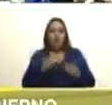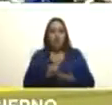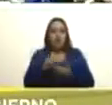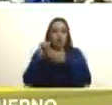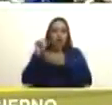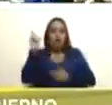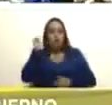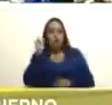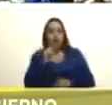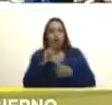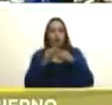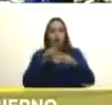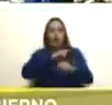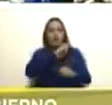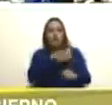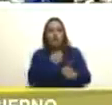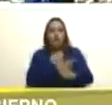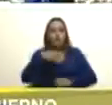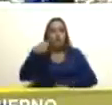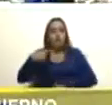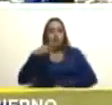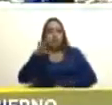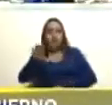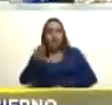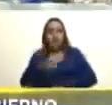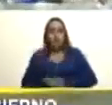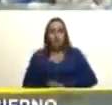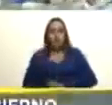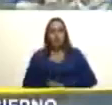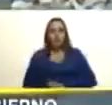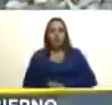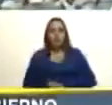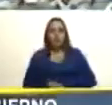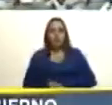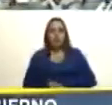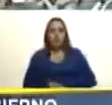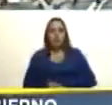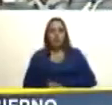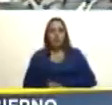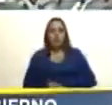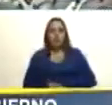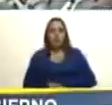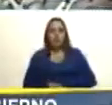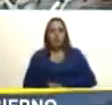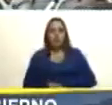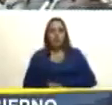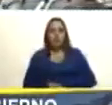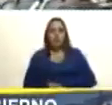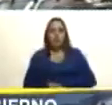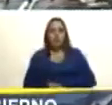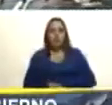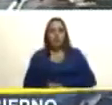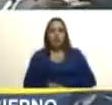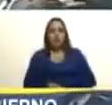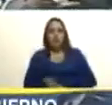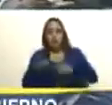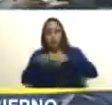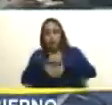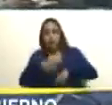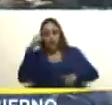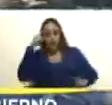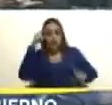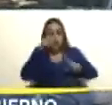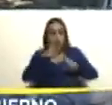políticas del país se pierde de vista el impacto directo indirecto